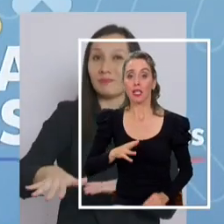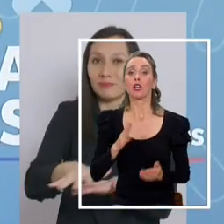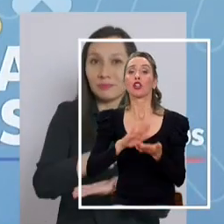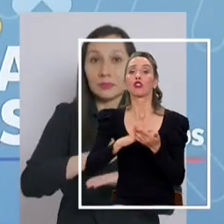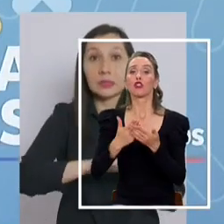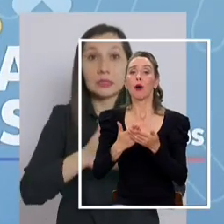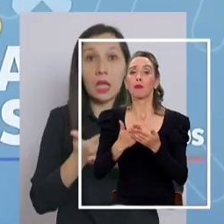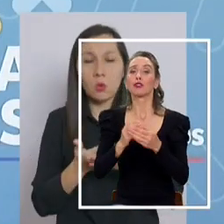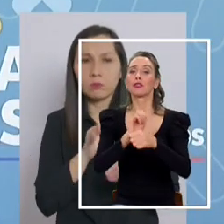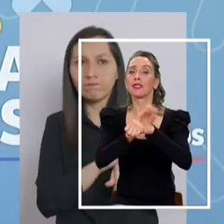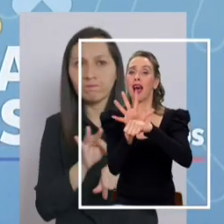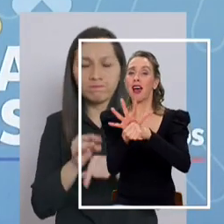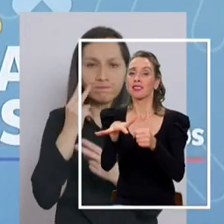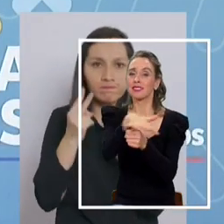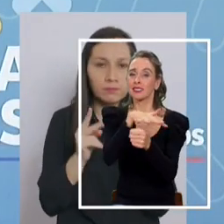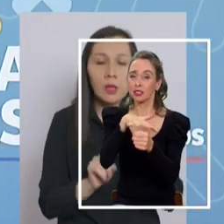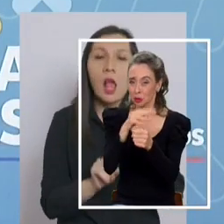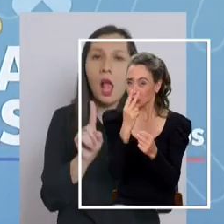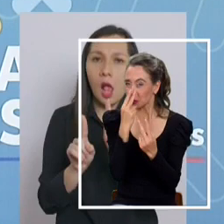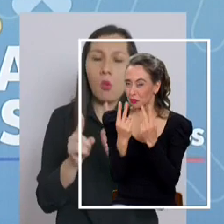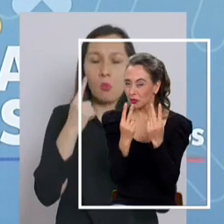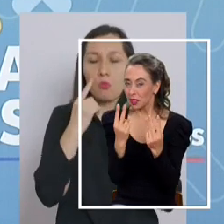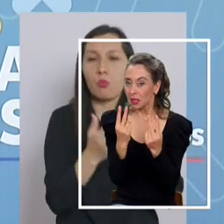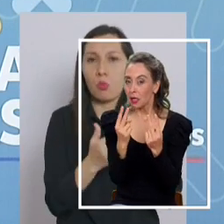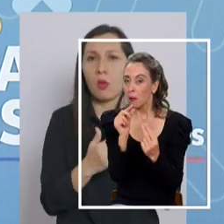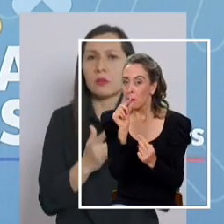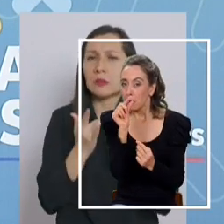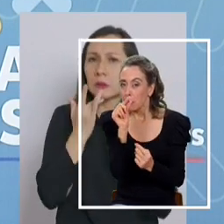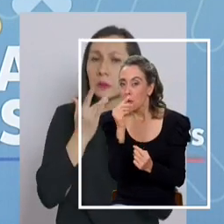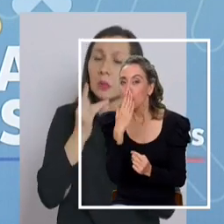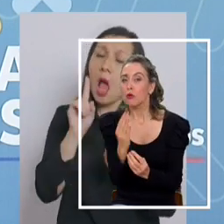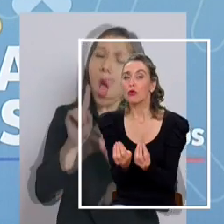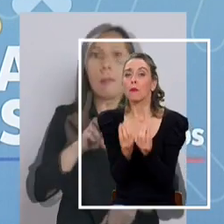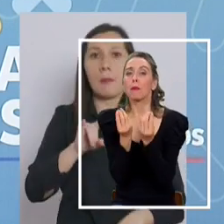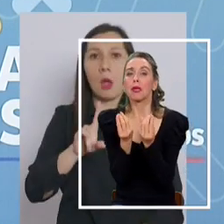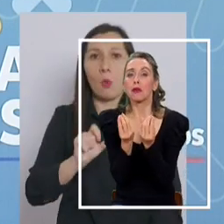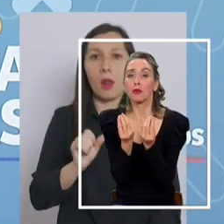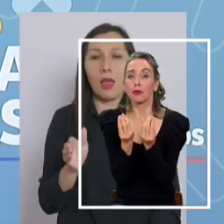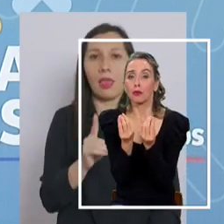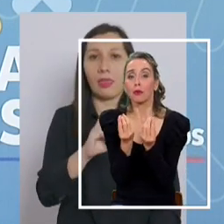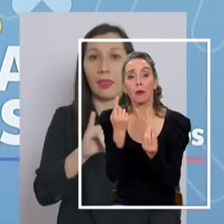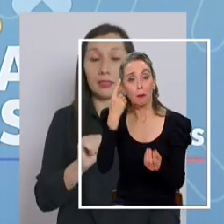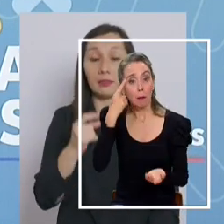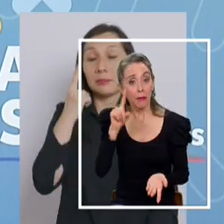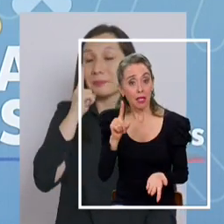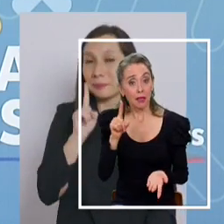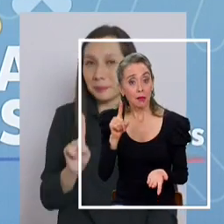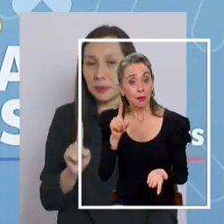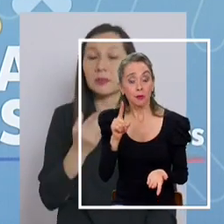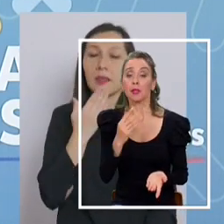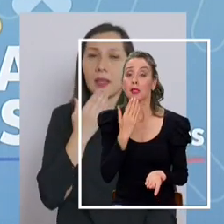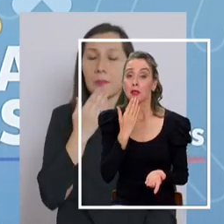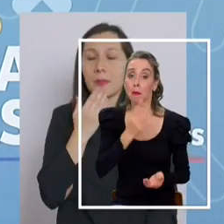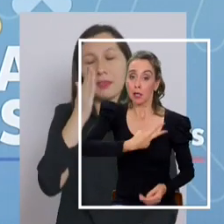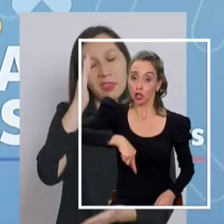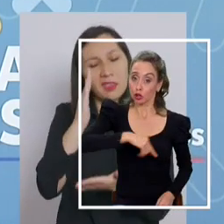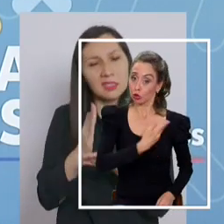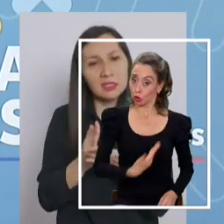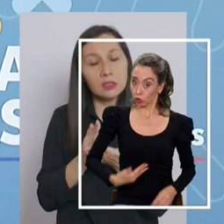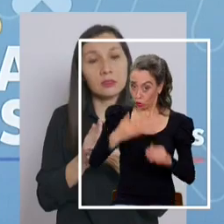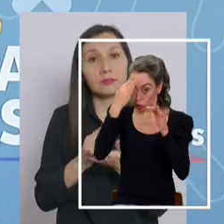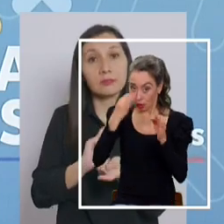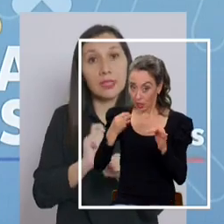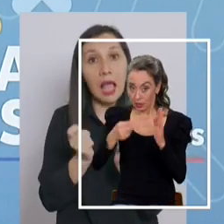evidentemente muestra algunos muy leves signos de mejoría. Sin embargo, también hemos decidido que la